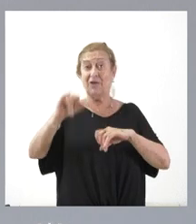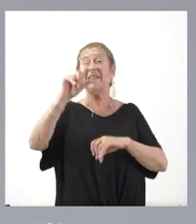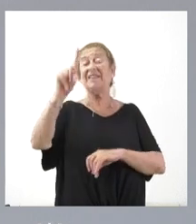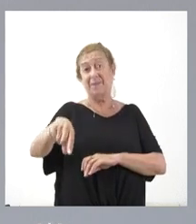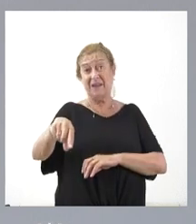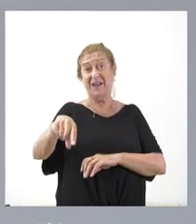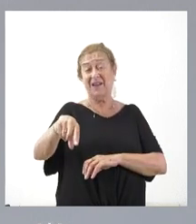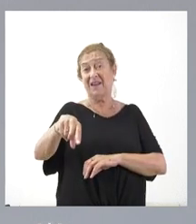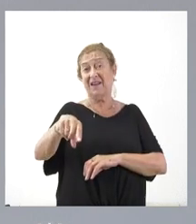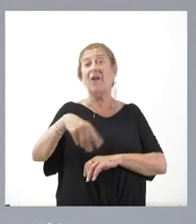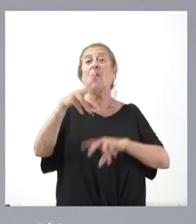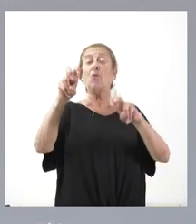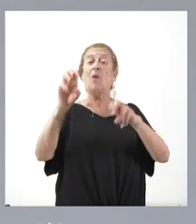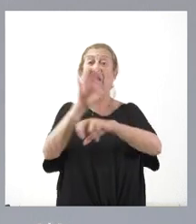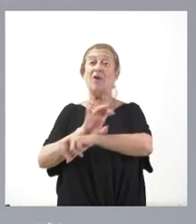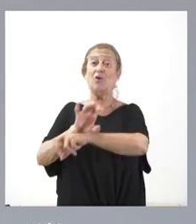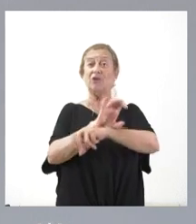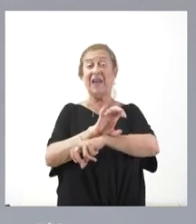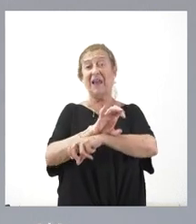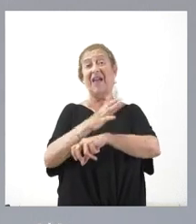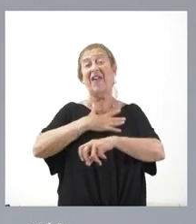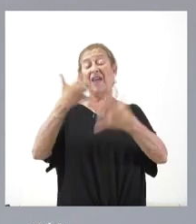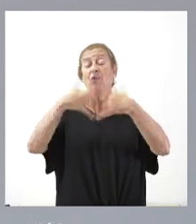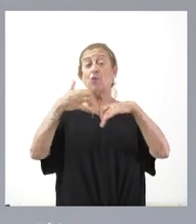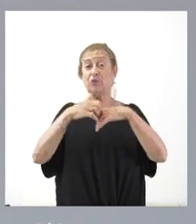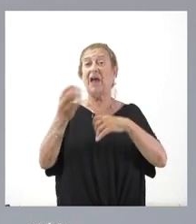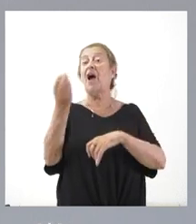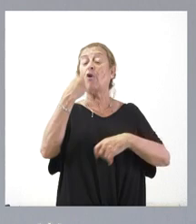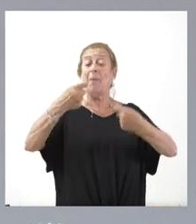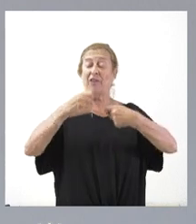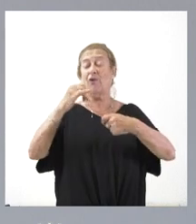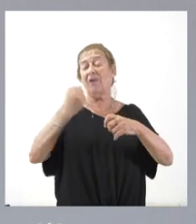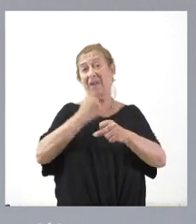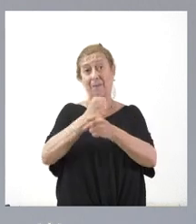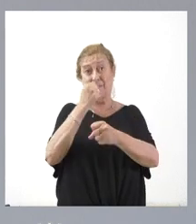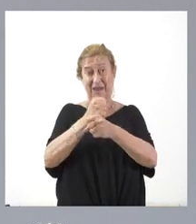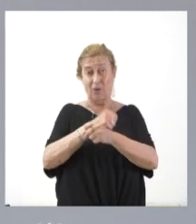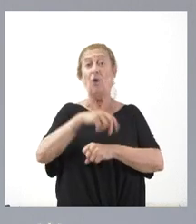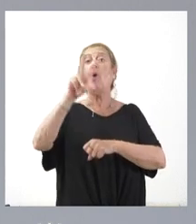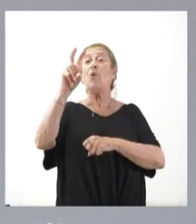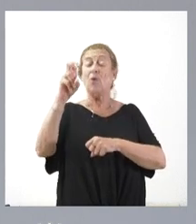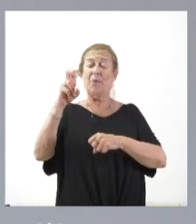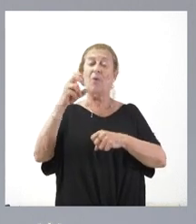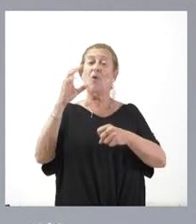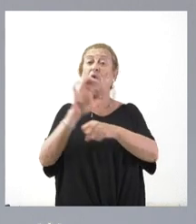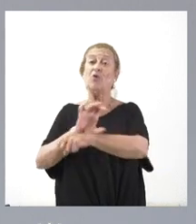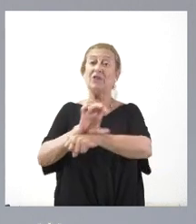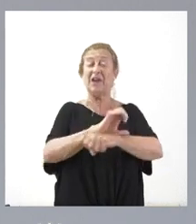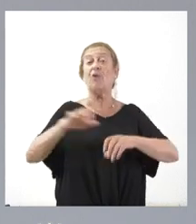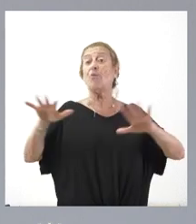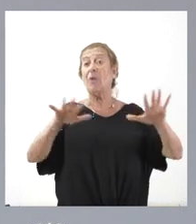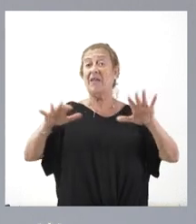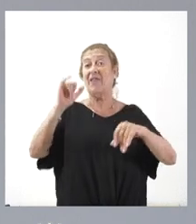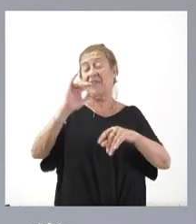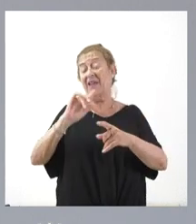a la nueva consejera de Industria, Comercio y Empleo, al nuevo consejero de Movilidad y